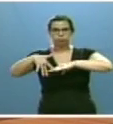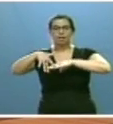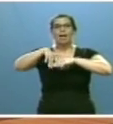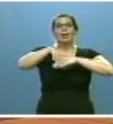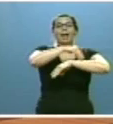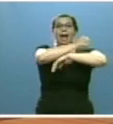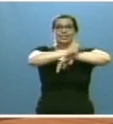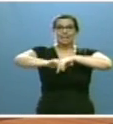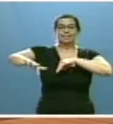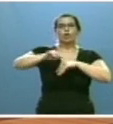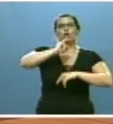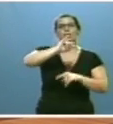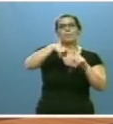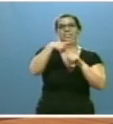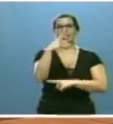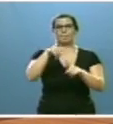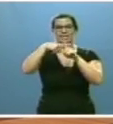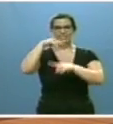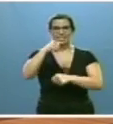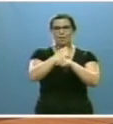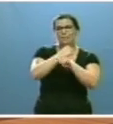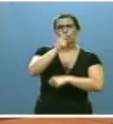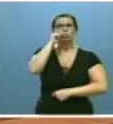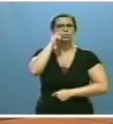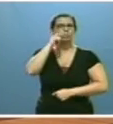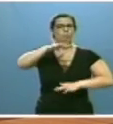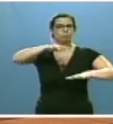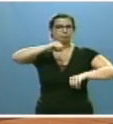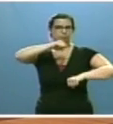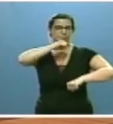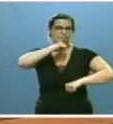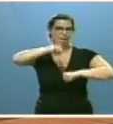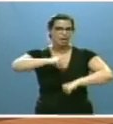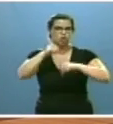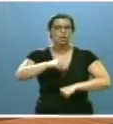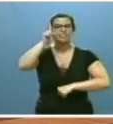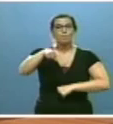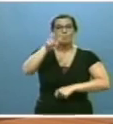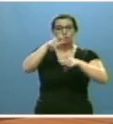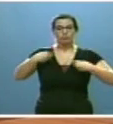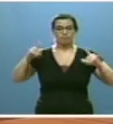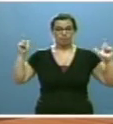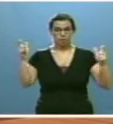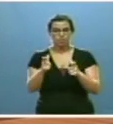y cultura, más demás sí, empleo, turismo, envejecimiento activo y lucha contra la despoblación.